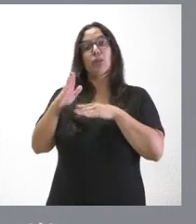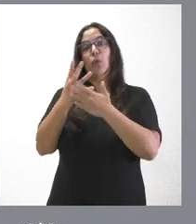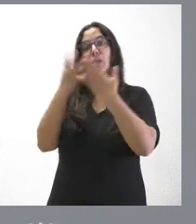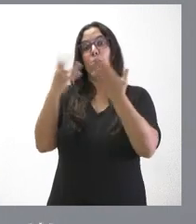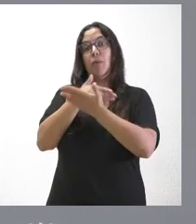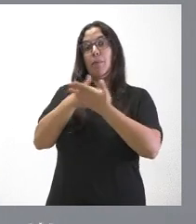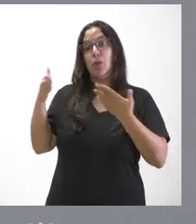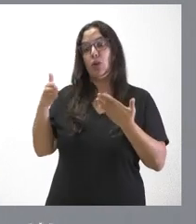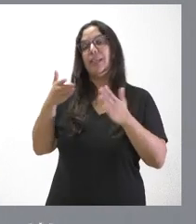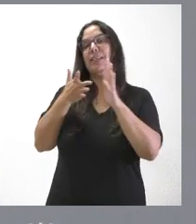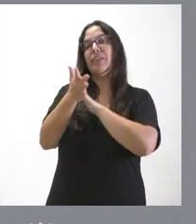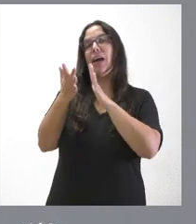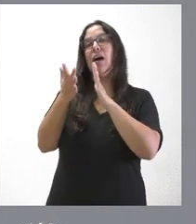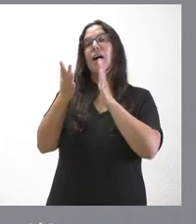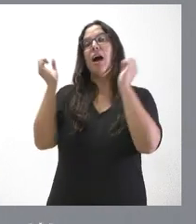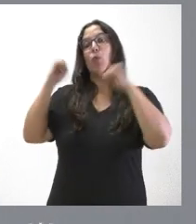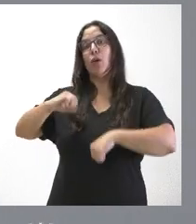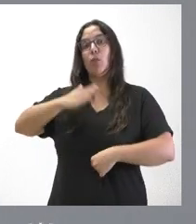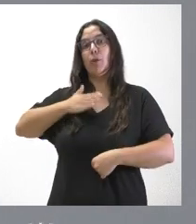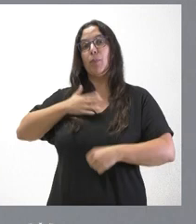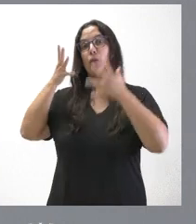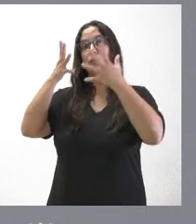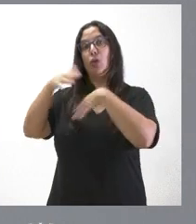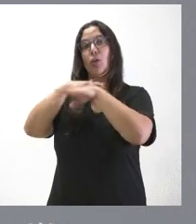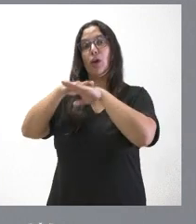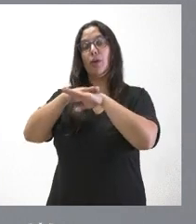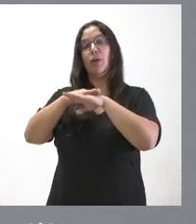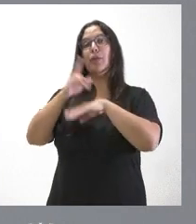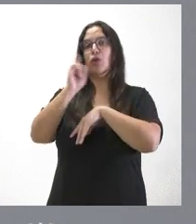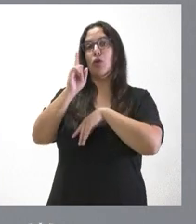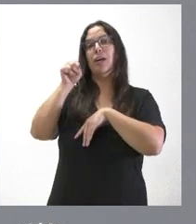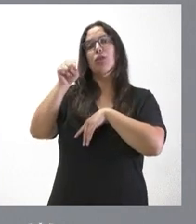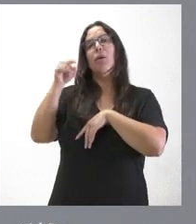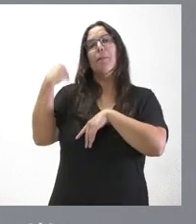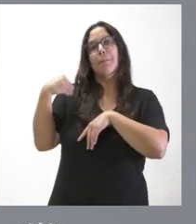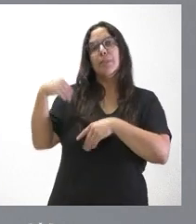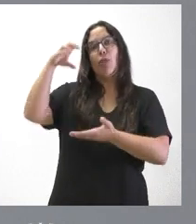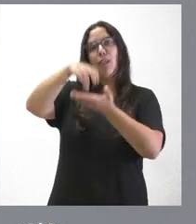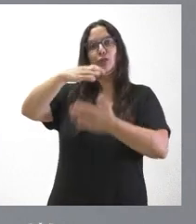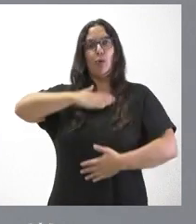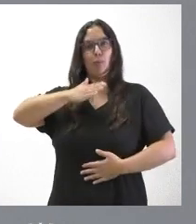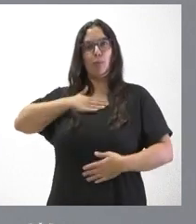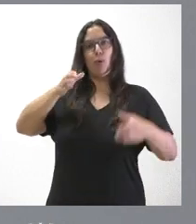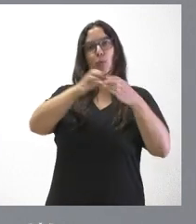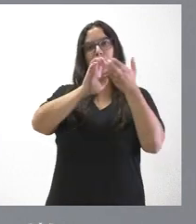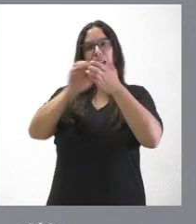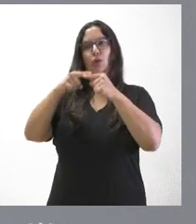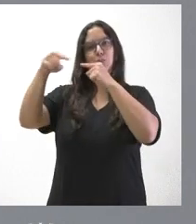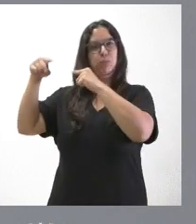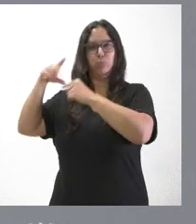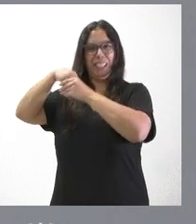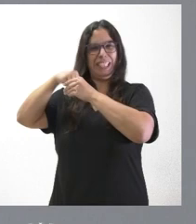acuerdos propios directos del Consejo de Gobierno porque es la gestión directa a través de los centros que tiene la propia Junta de Castilla y León, donde se realiza este tipo de